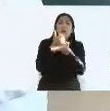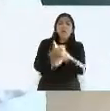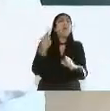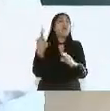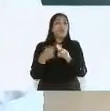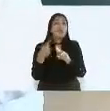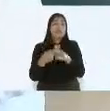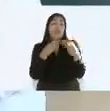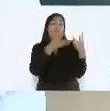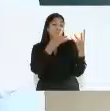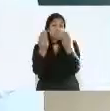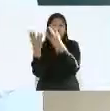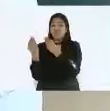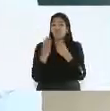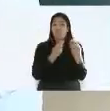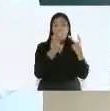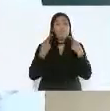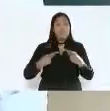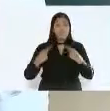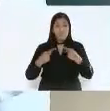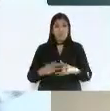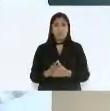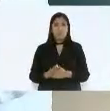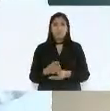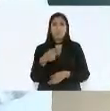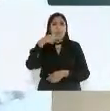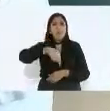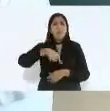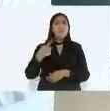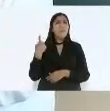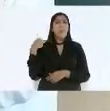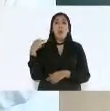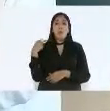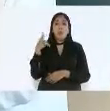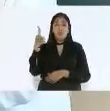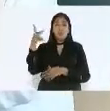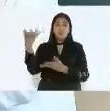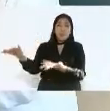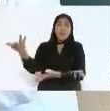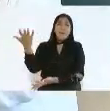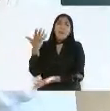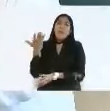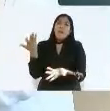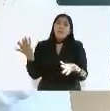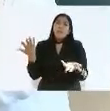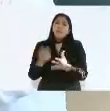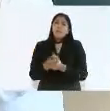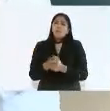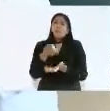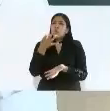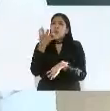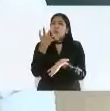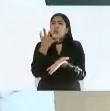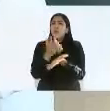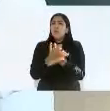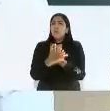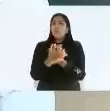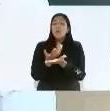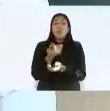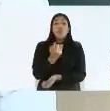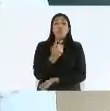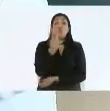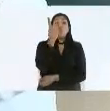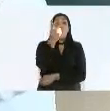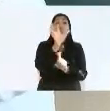Este sistema aquí en Veracruz lo recibimos con sólo dos torres con antenas.